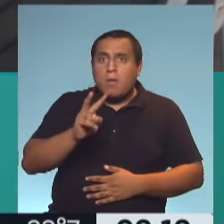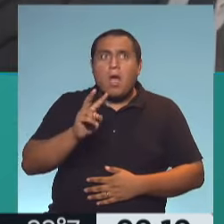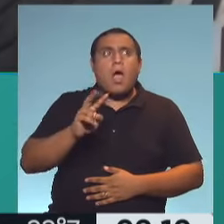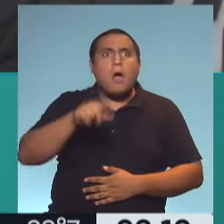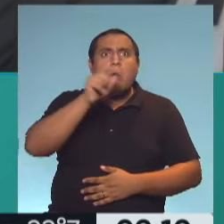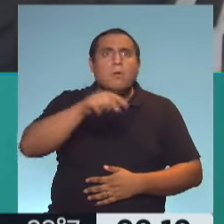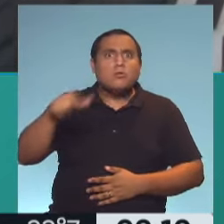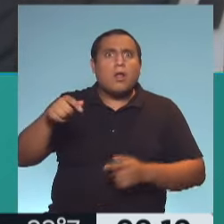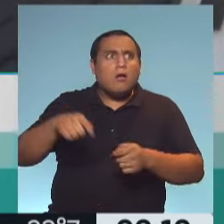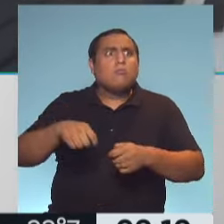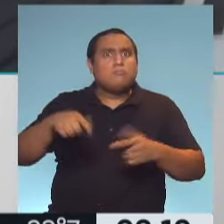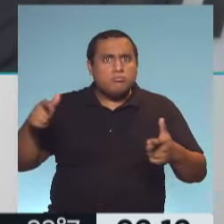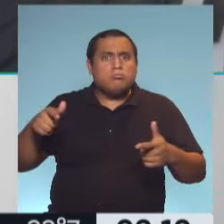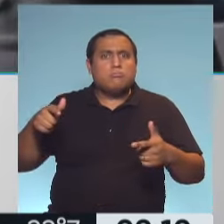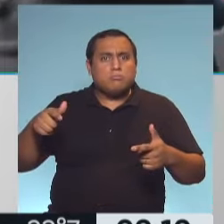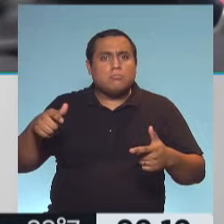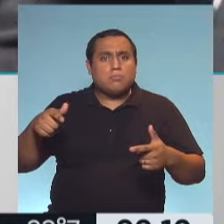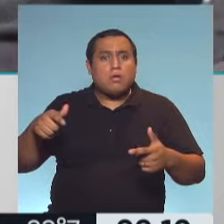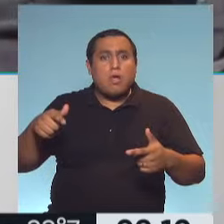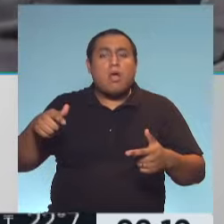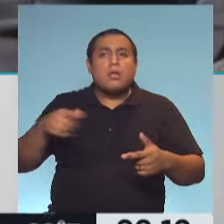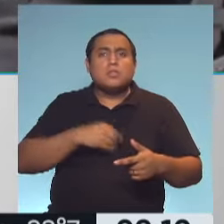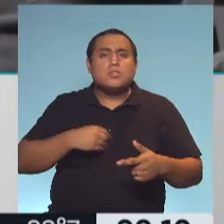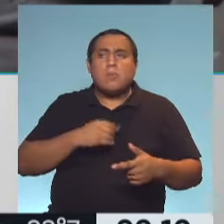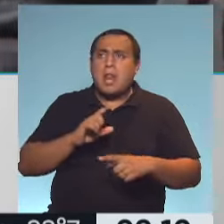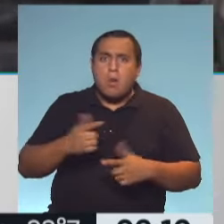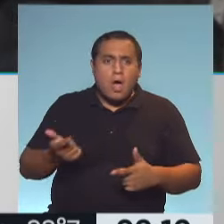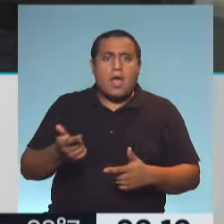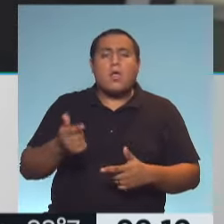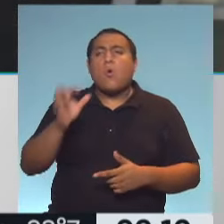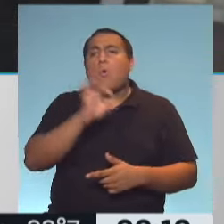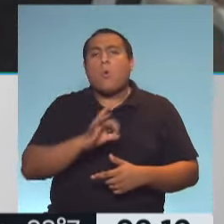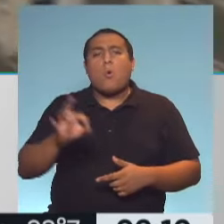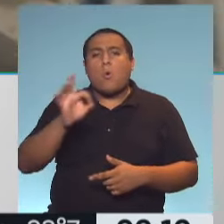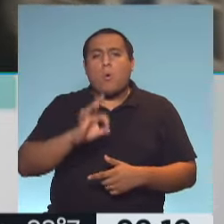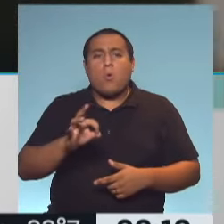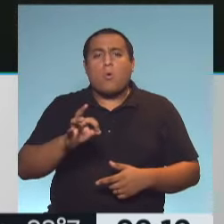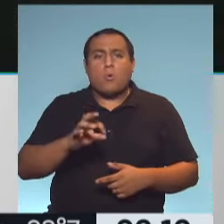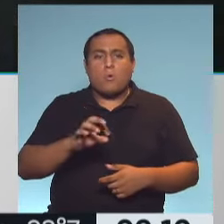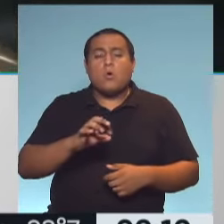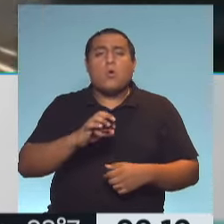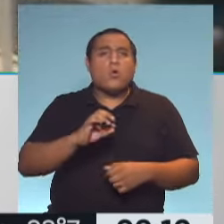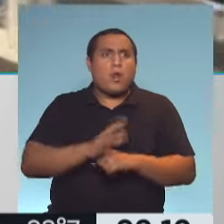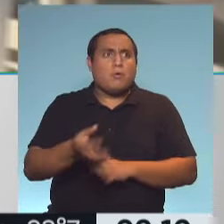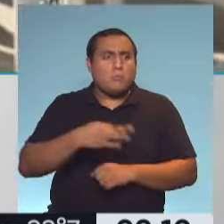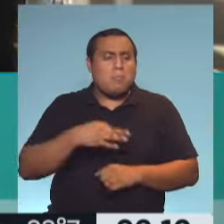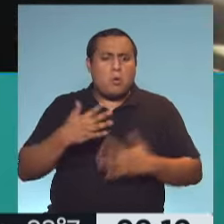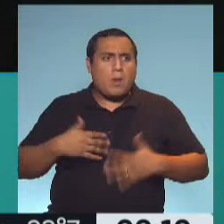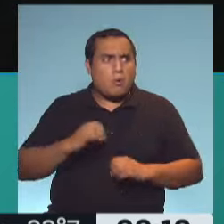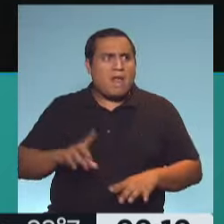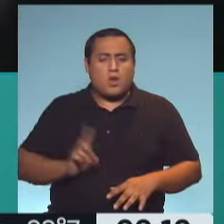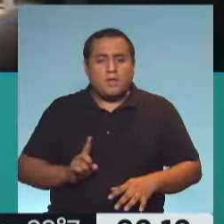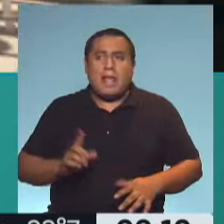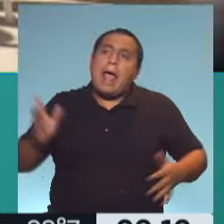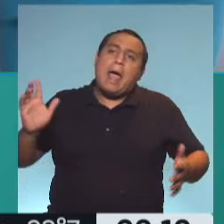más personas y más contactos nuestros que son asintomáticos o detectados positivos o leves, no significa que la enfermedad